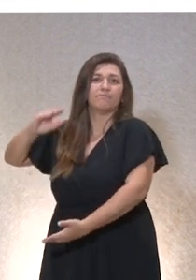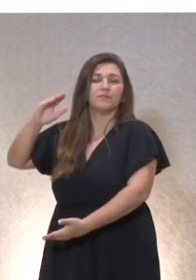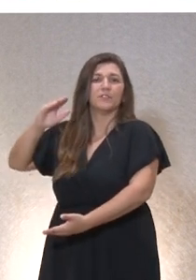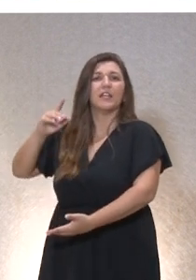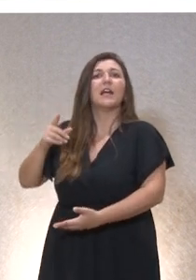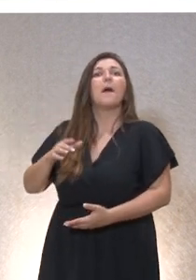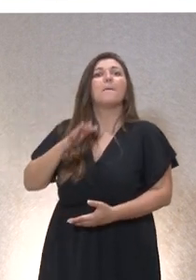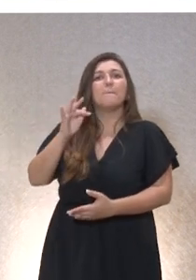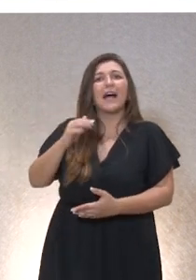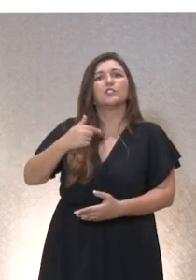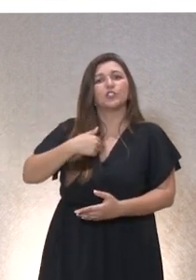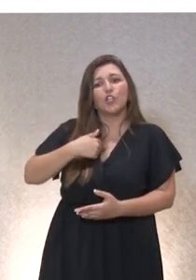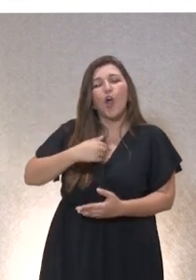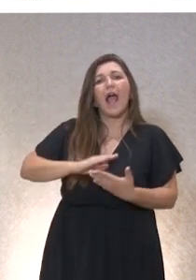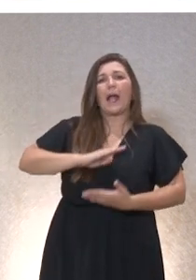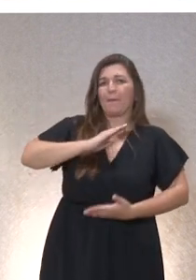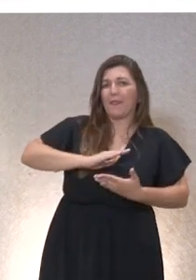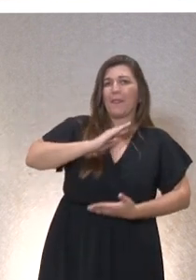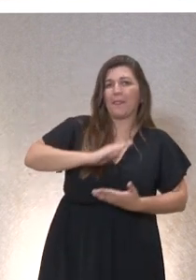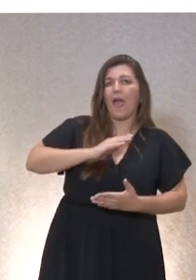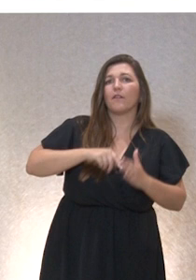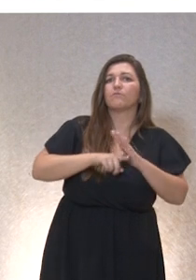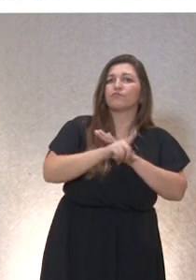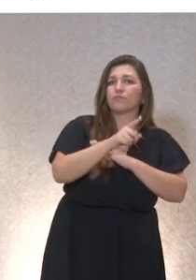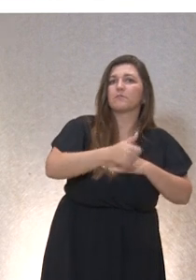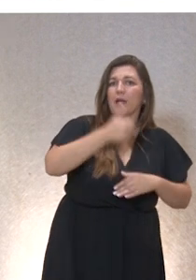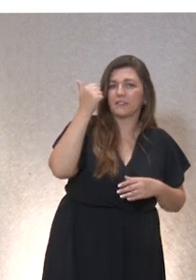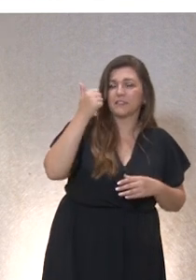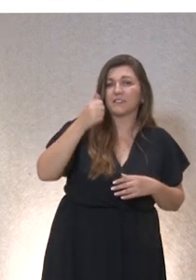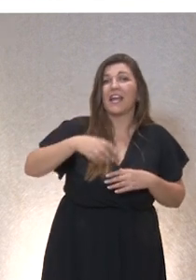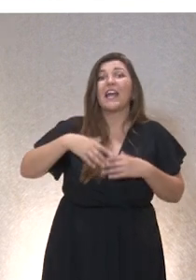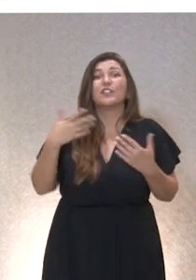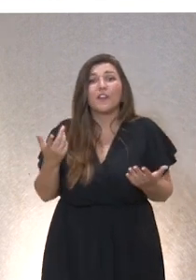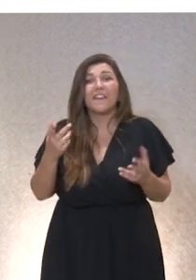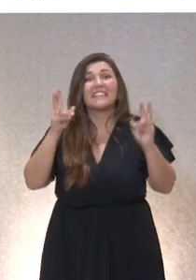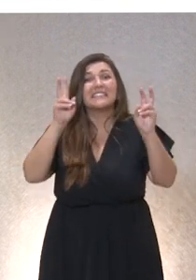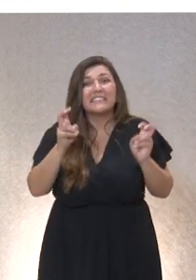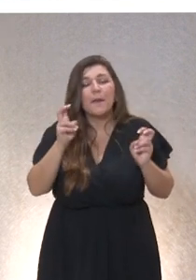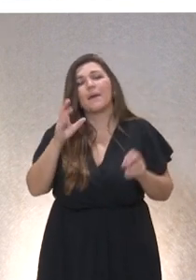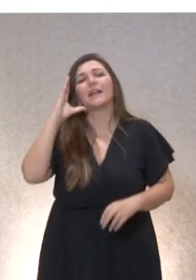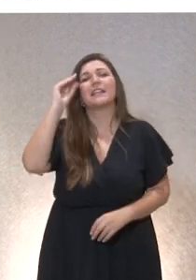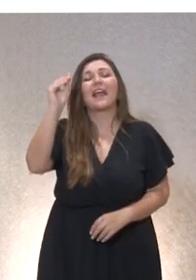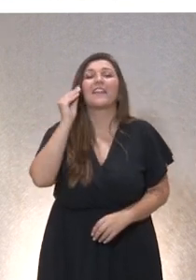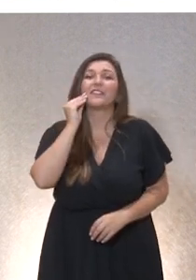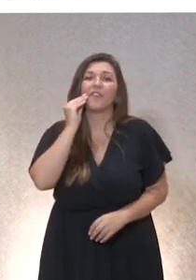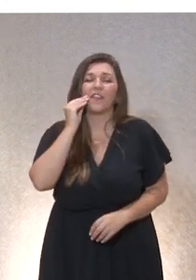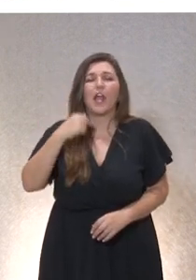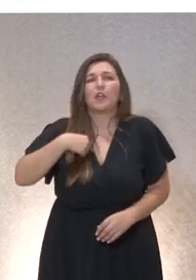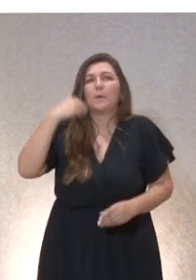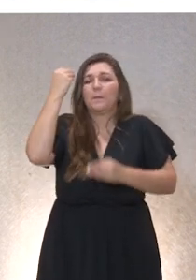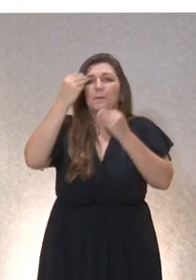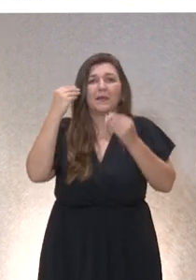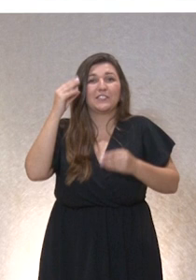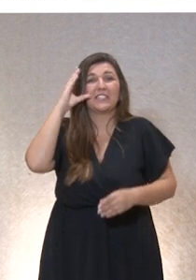determinado tipo de cualidades y capacidades. Por lo tanto, cuando hablamos de inteligencia artificial, yo creo que la inteligencia